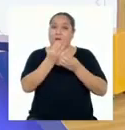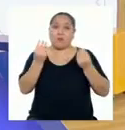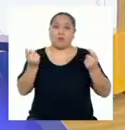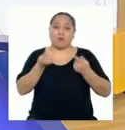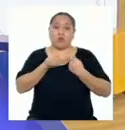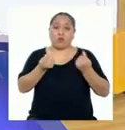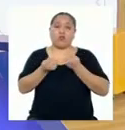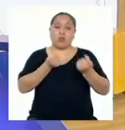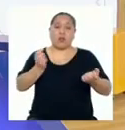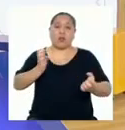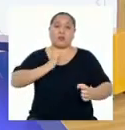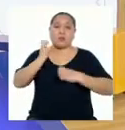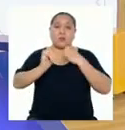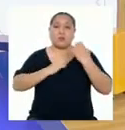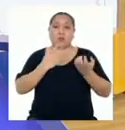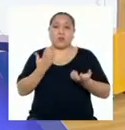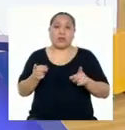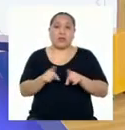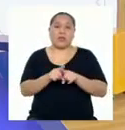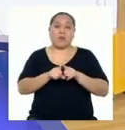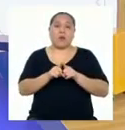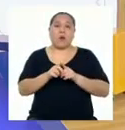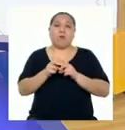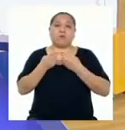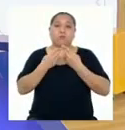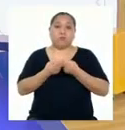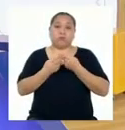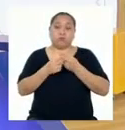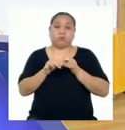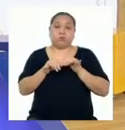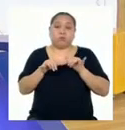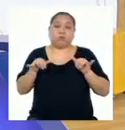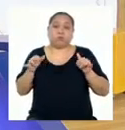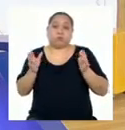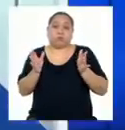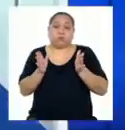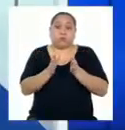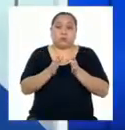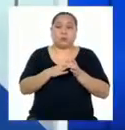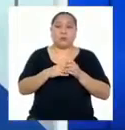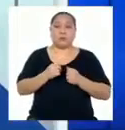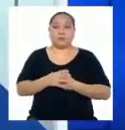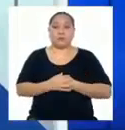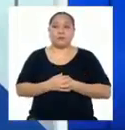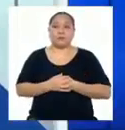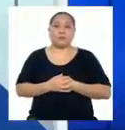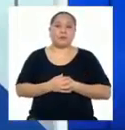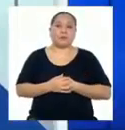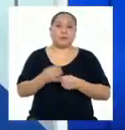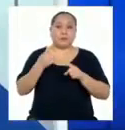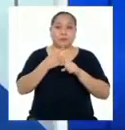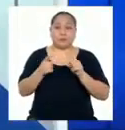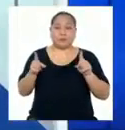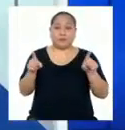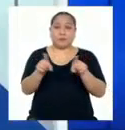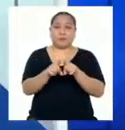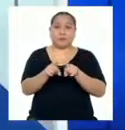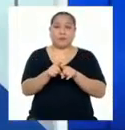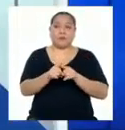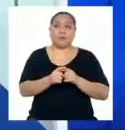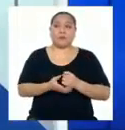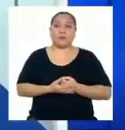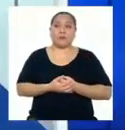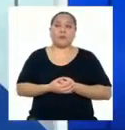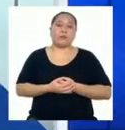para regular nuestras emociones y hasta nuestro peso y muchas otras funciones. Sin embargo, a veces por nuestros